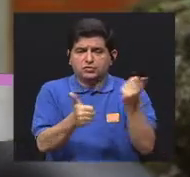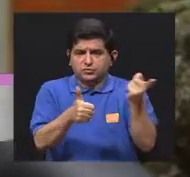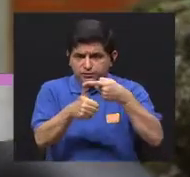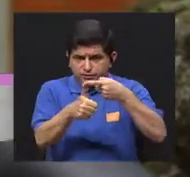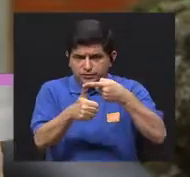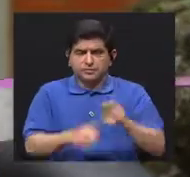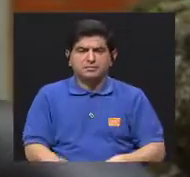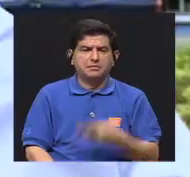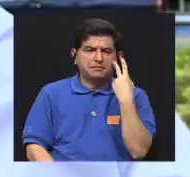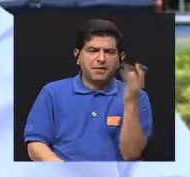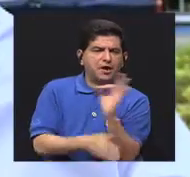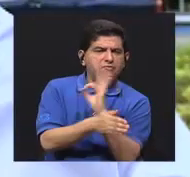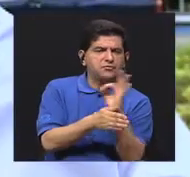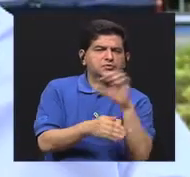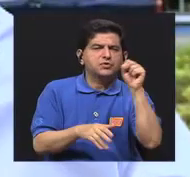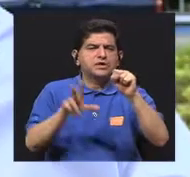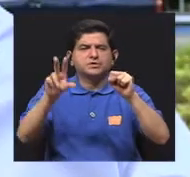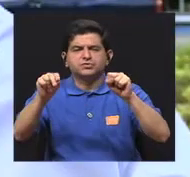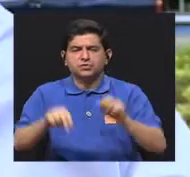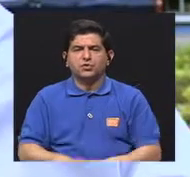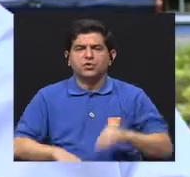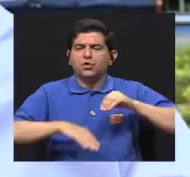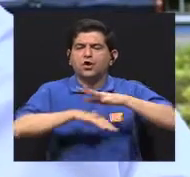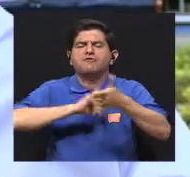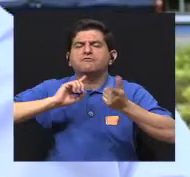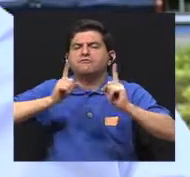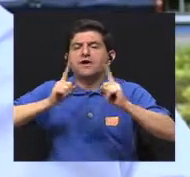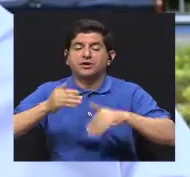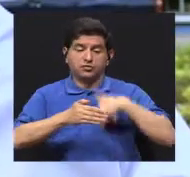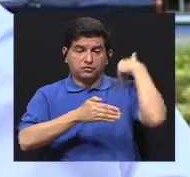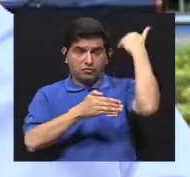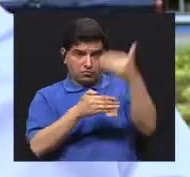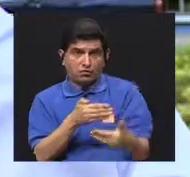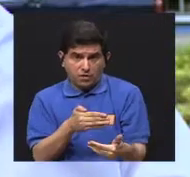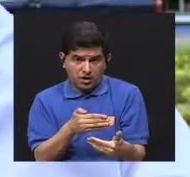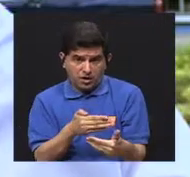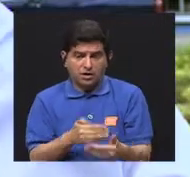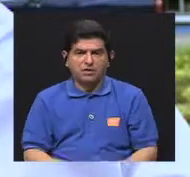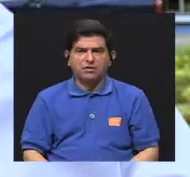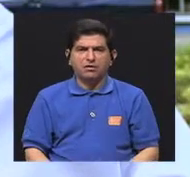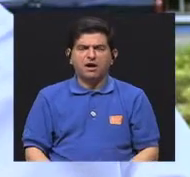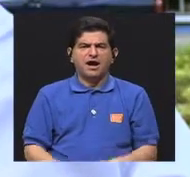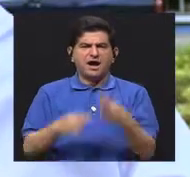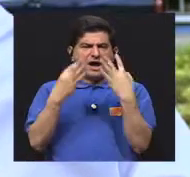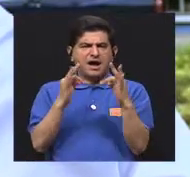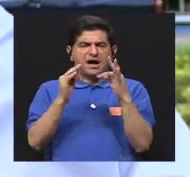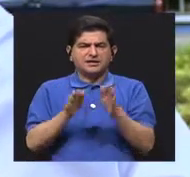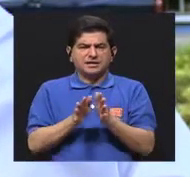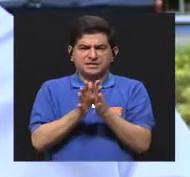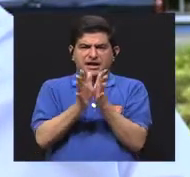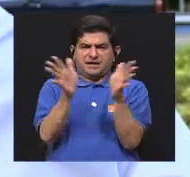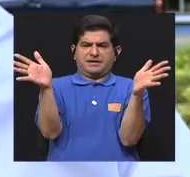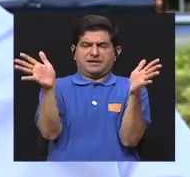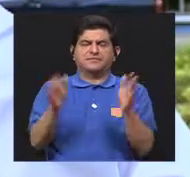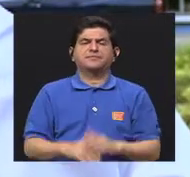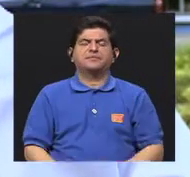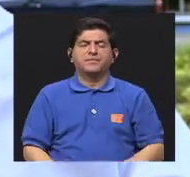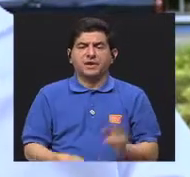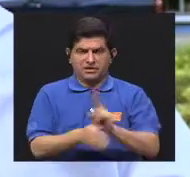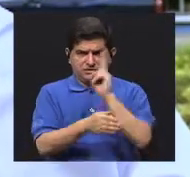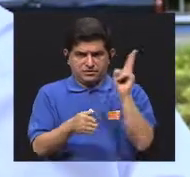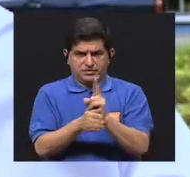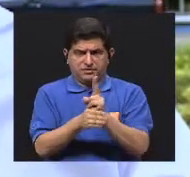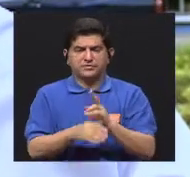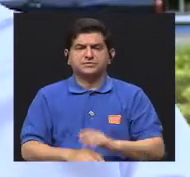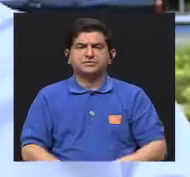inicialmente, ver si funciona, ver qué efecto produce, y ya posteriormente ver de qué forma se puede extender su uso. Claro.